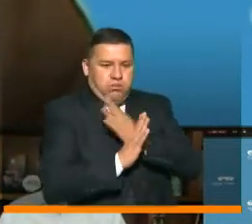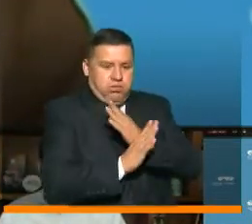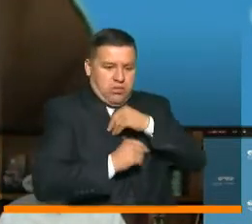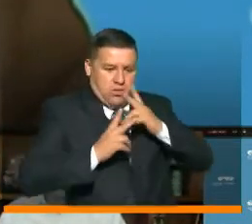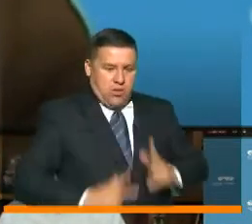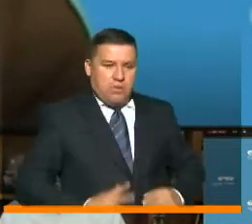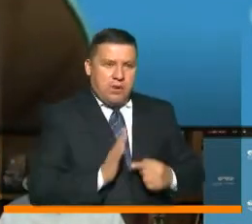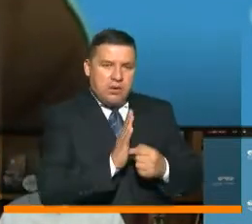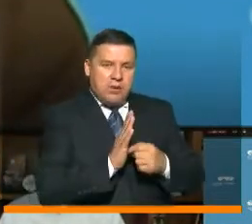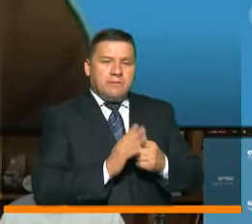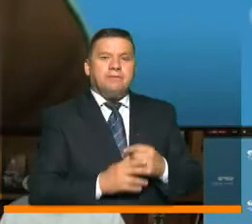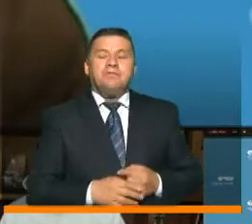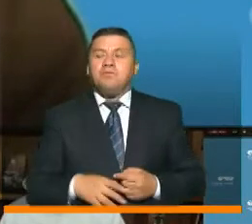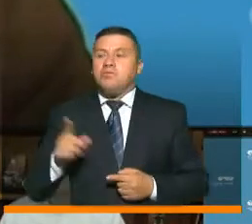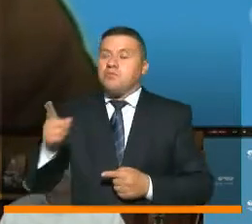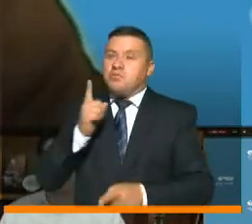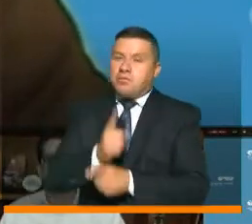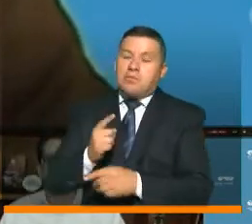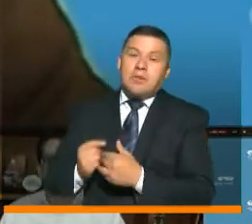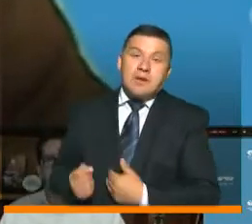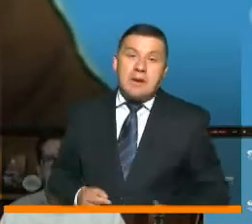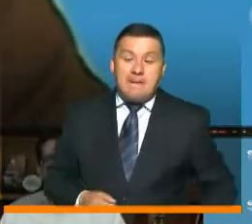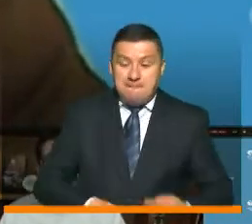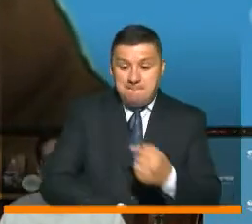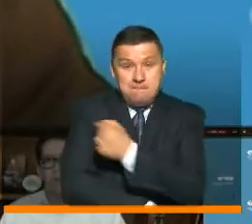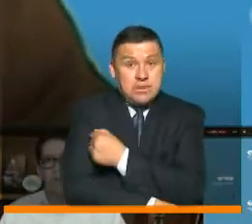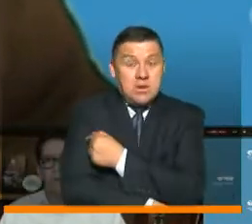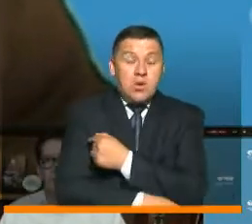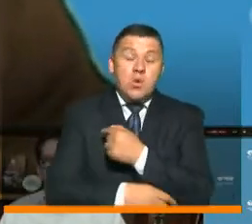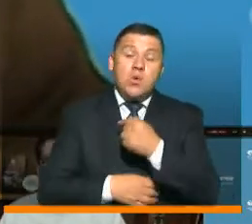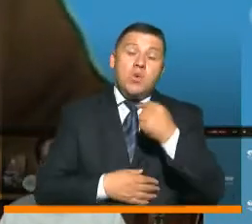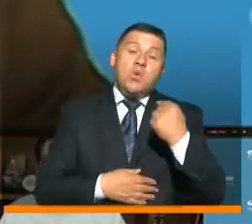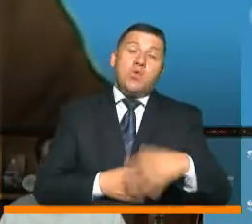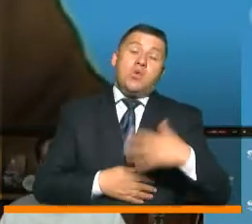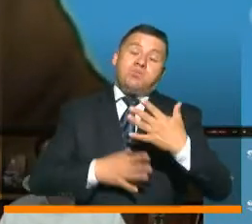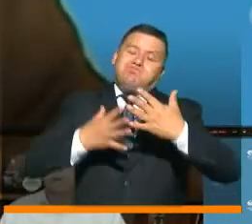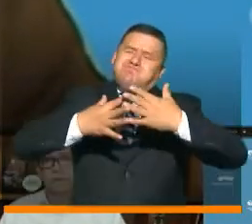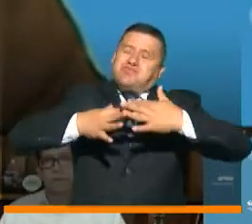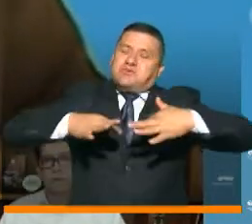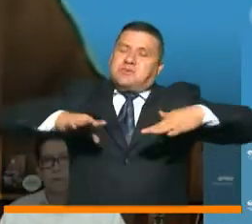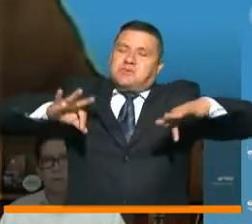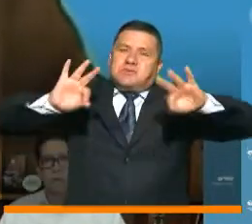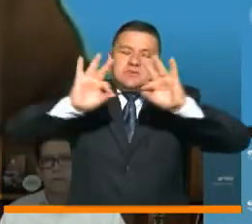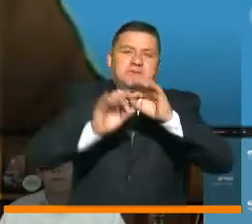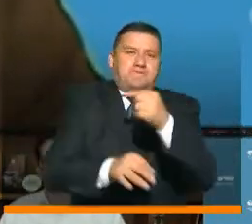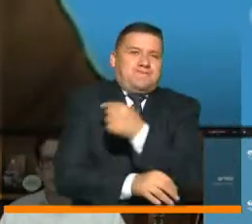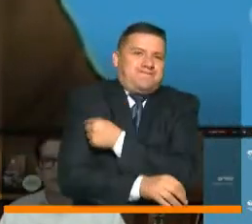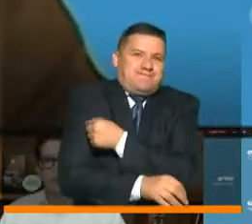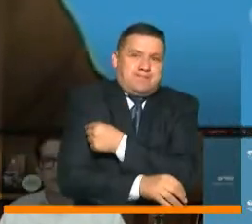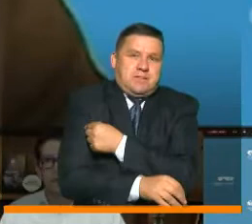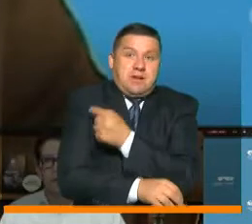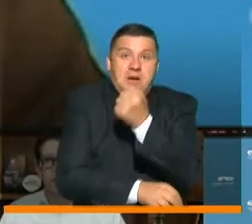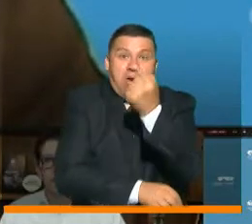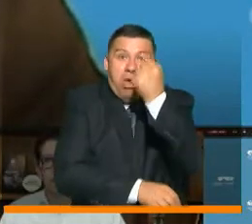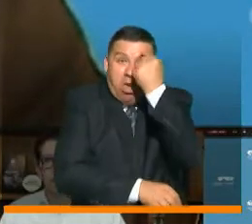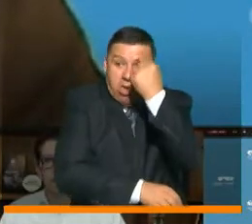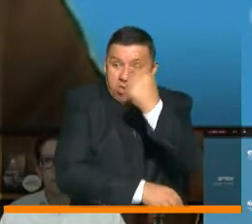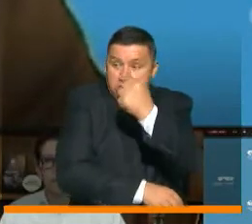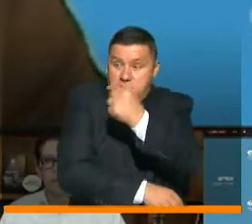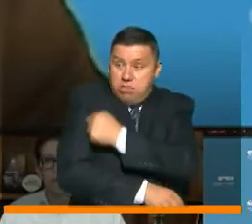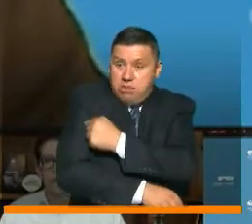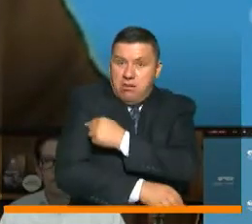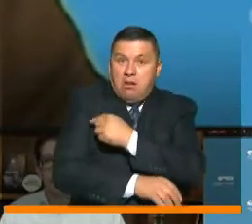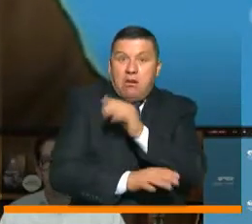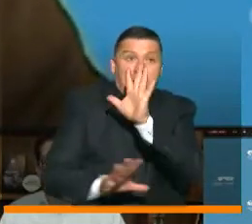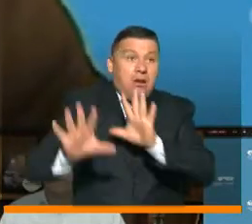usted bien lo ha señalado, la vacuna es un elemento muy importante, pero la vacuna no va a parar en estos